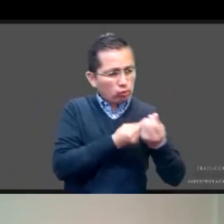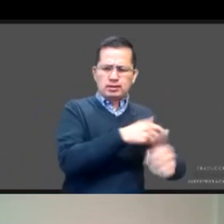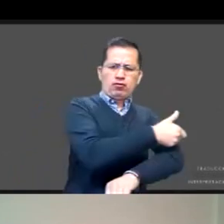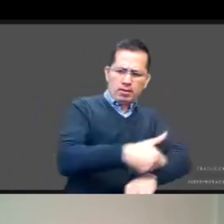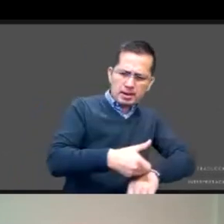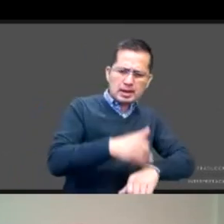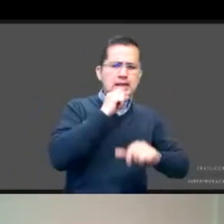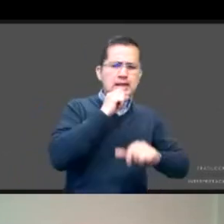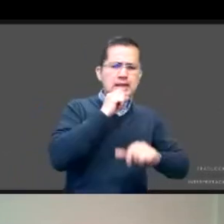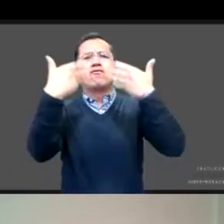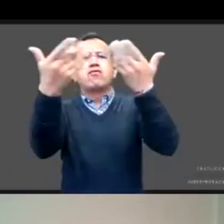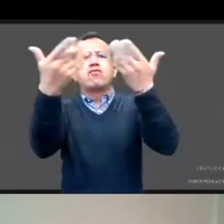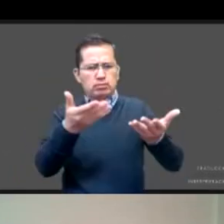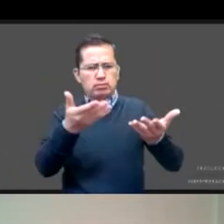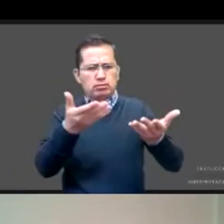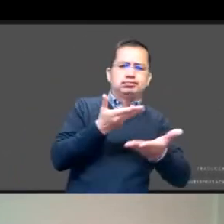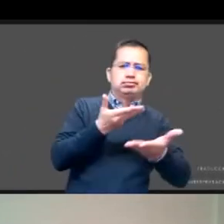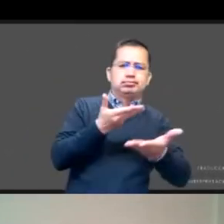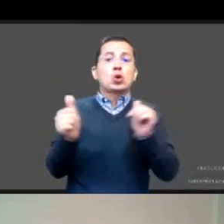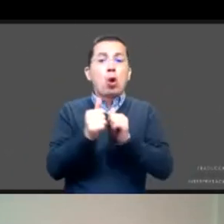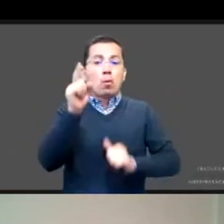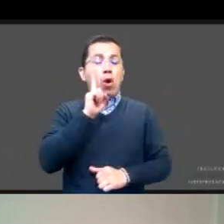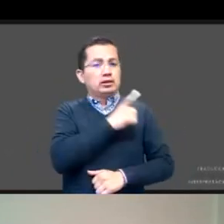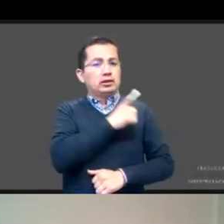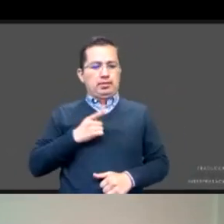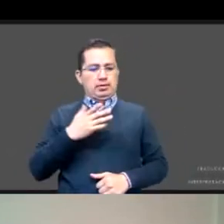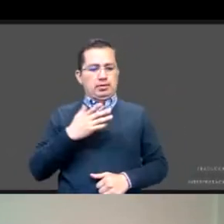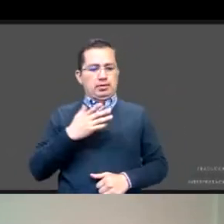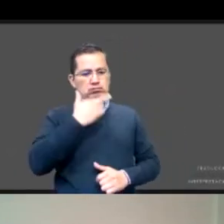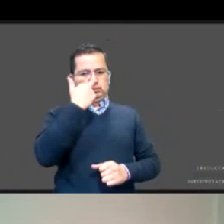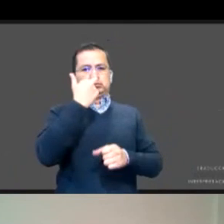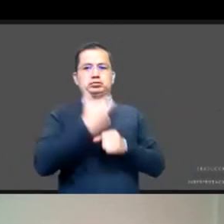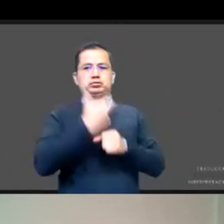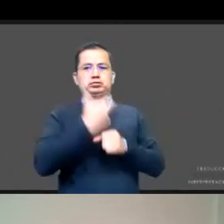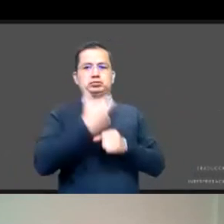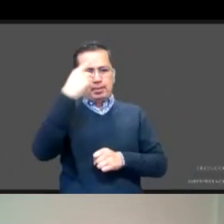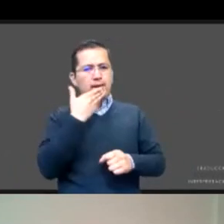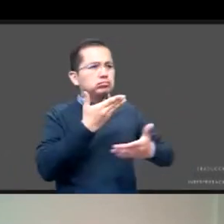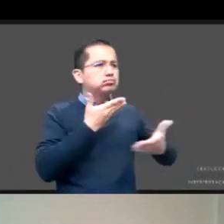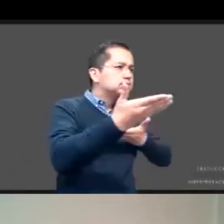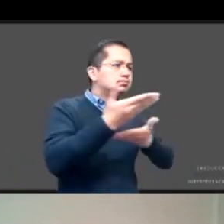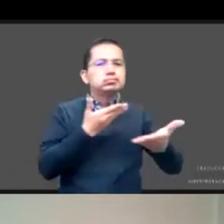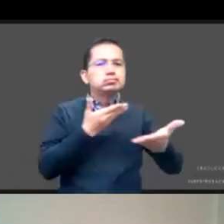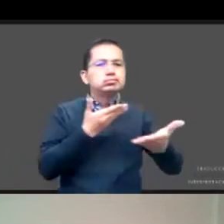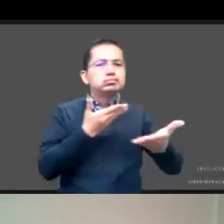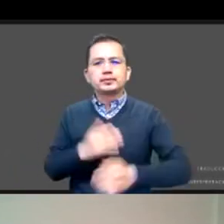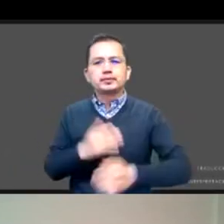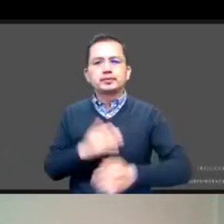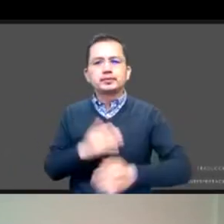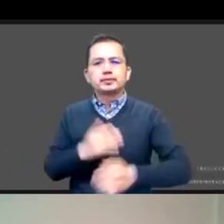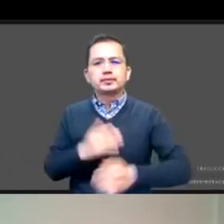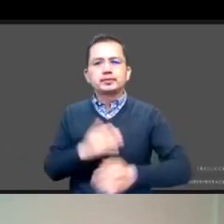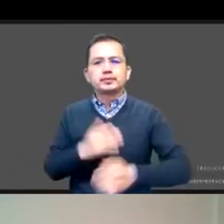sino en el entorno en el que se están desarrollando. Y creo que estos son como a grandes rasgos los temas que se han ido